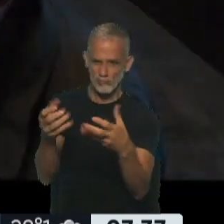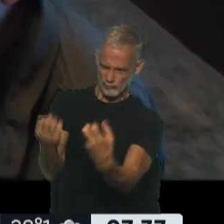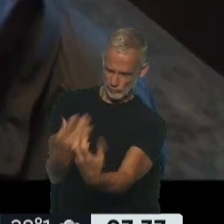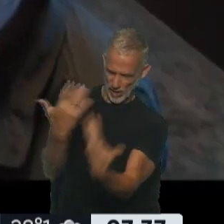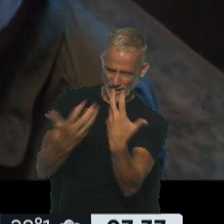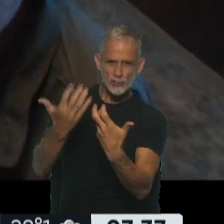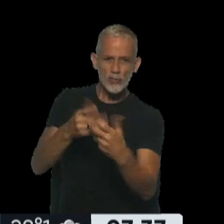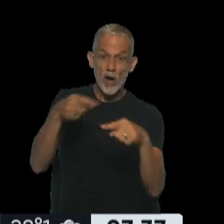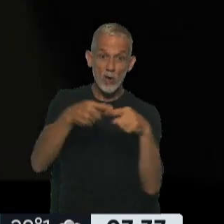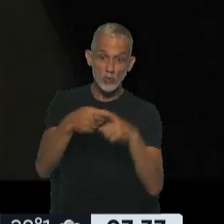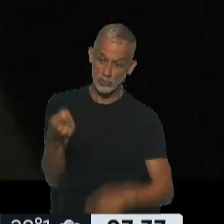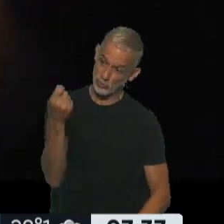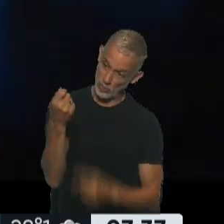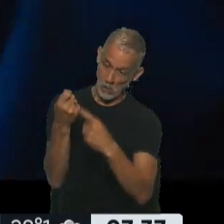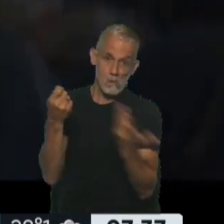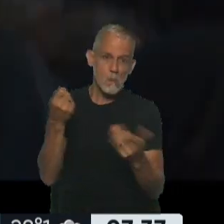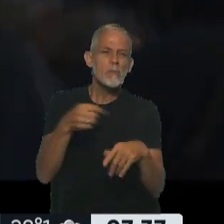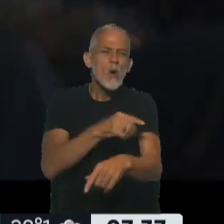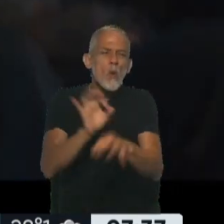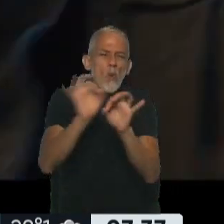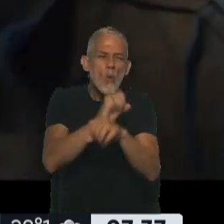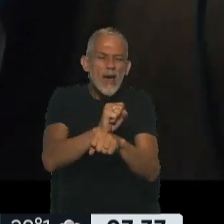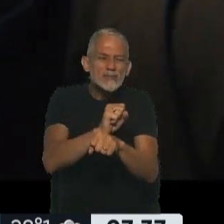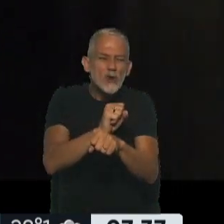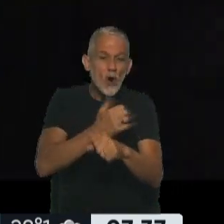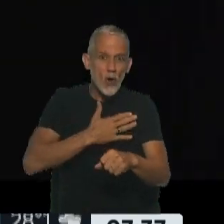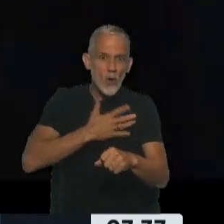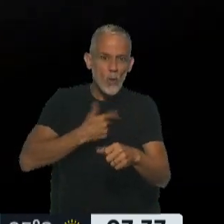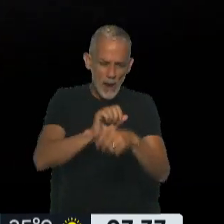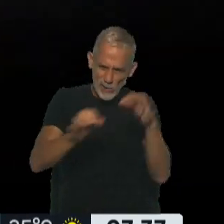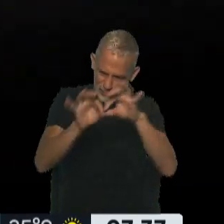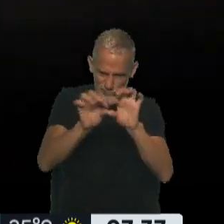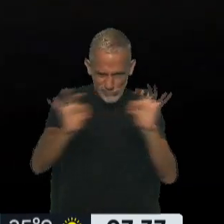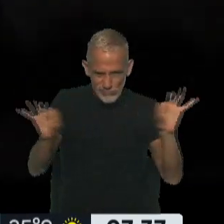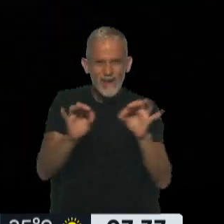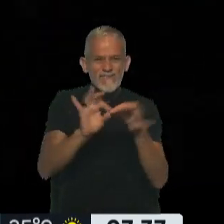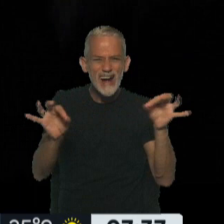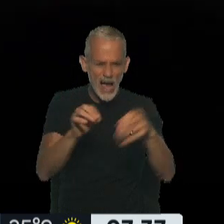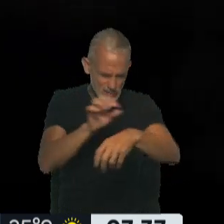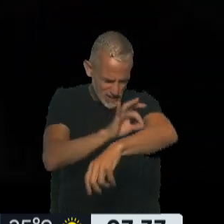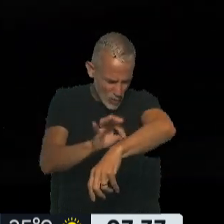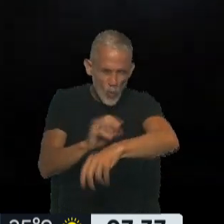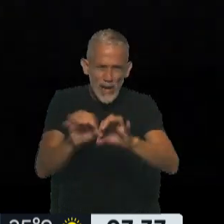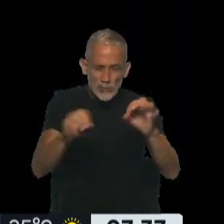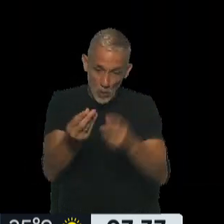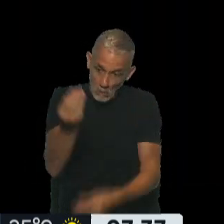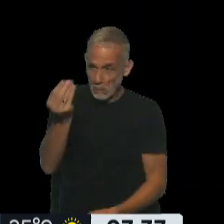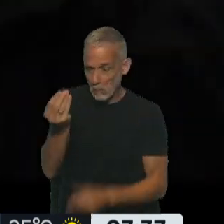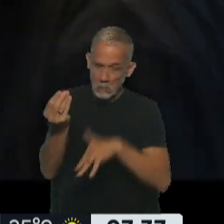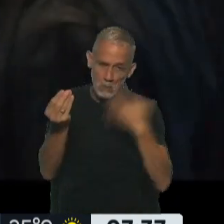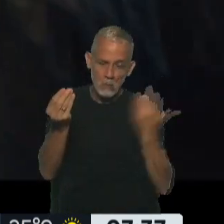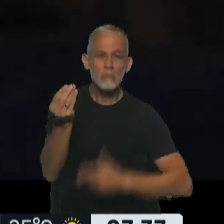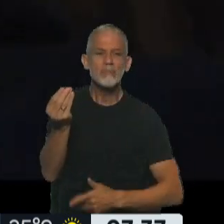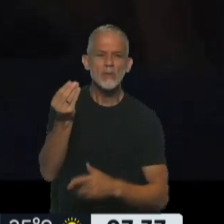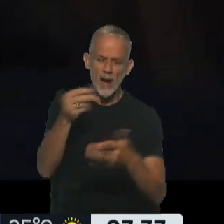hay un cuchillo hecho con un fémur humano que tiene grabada, tallada una frase. El hermano menor se lo lleva. No tiene mejor